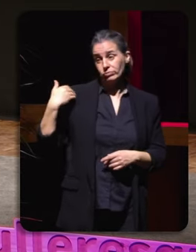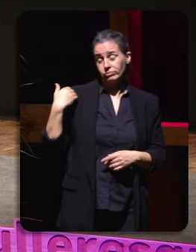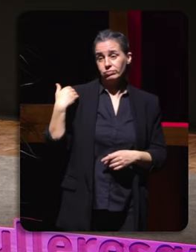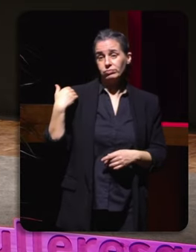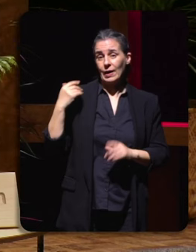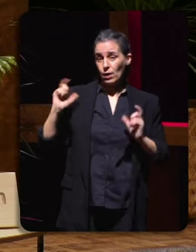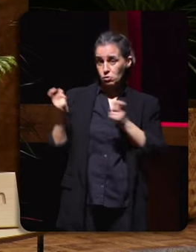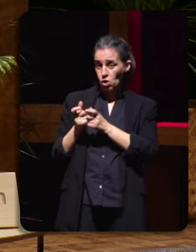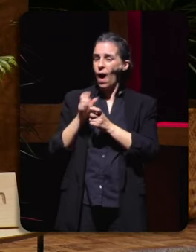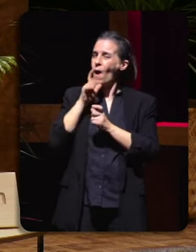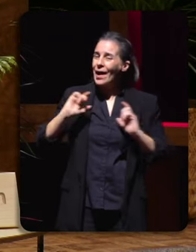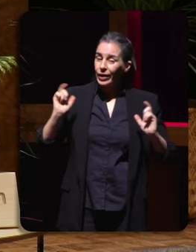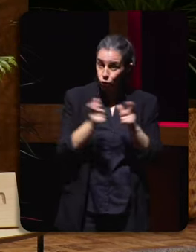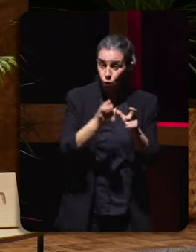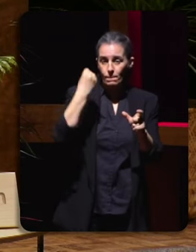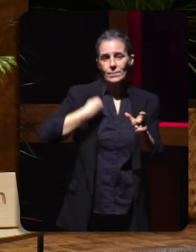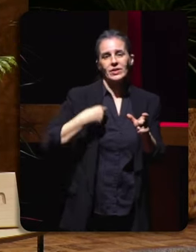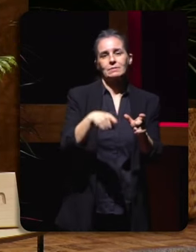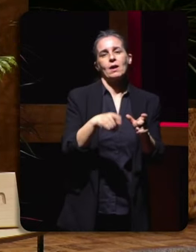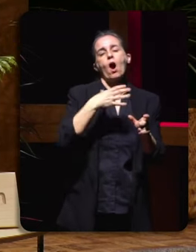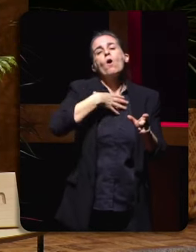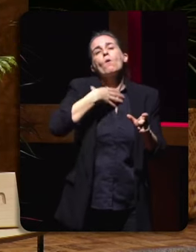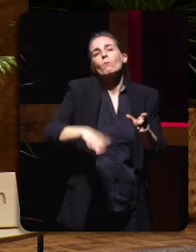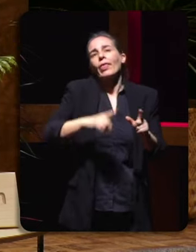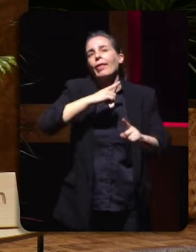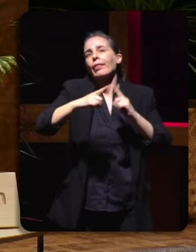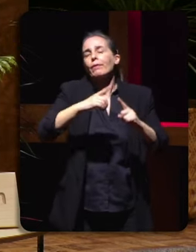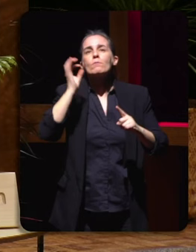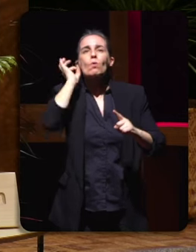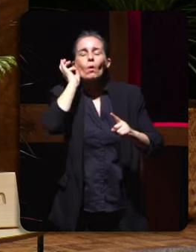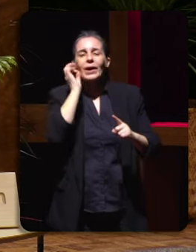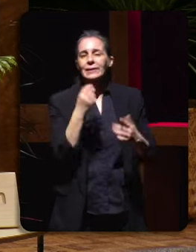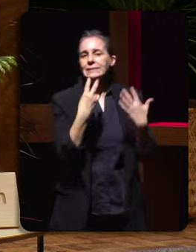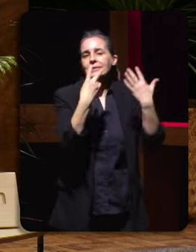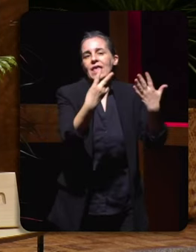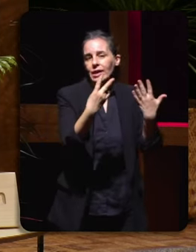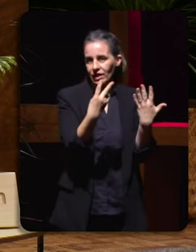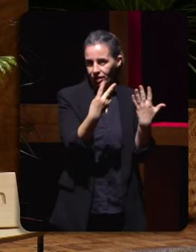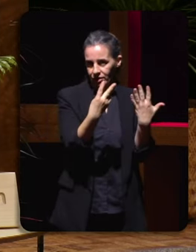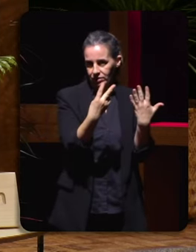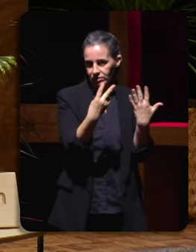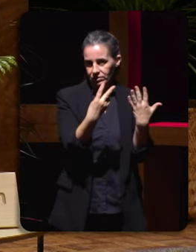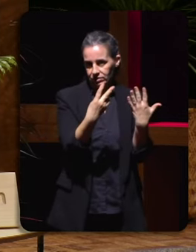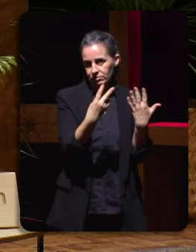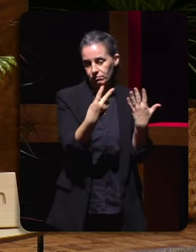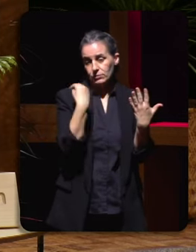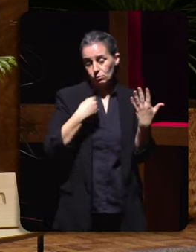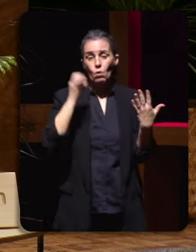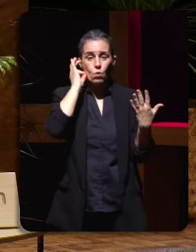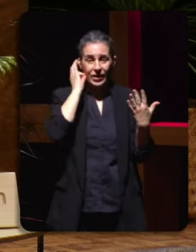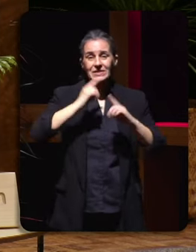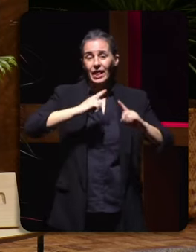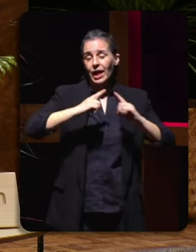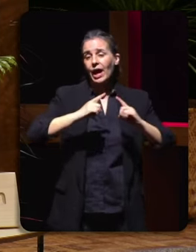sete as mulleres que están dirixindo informativos ou sea dicindo un equipo de informativos en alguna das